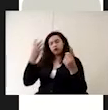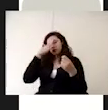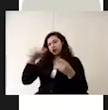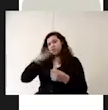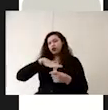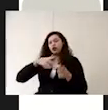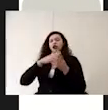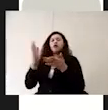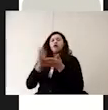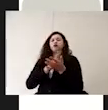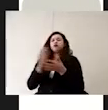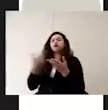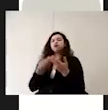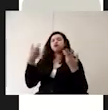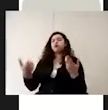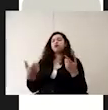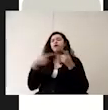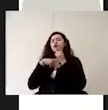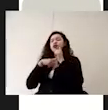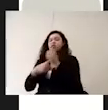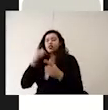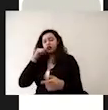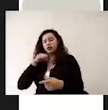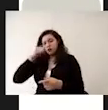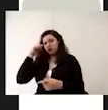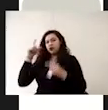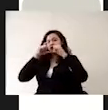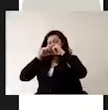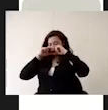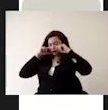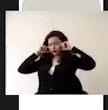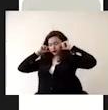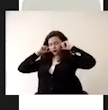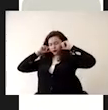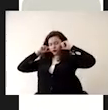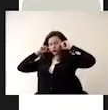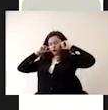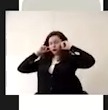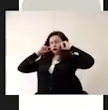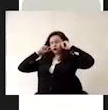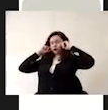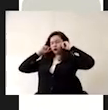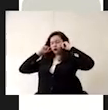aislamiento permanezca en todo momento con cubrebocas y se tiene que regresar a su casa